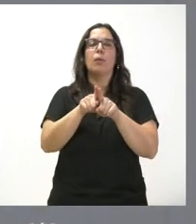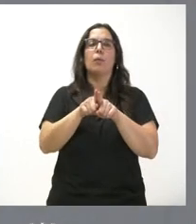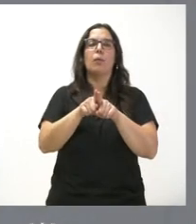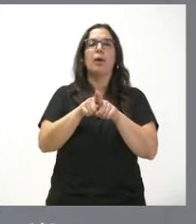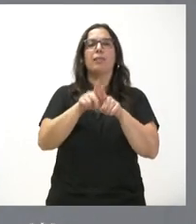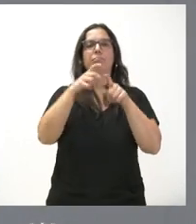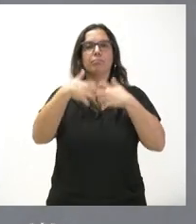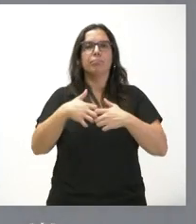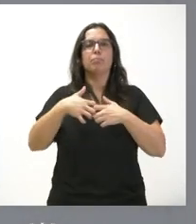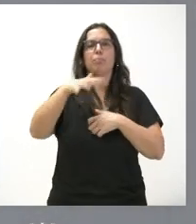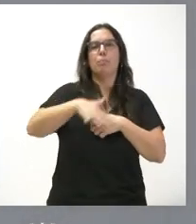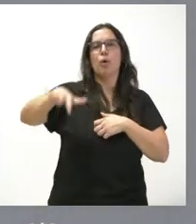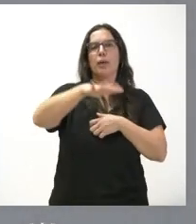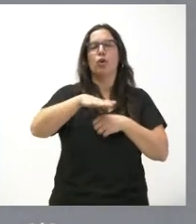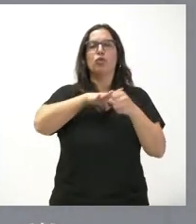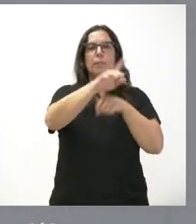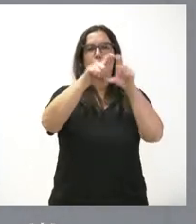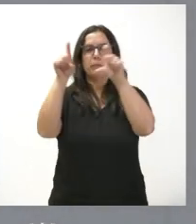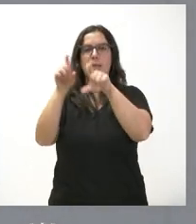gestión de los mismos.